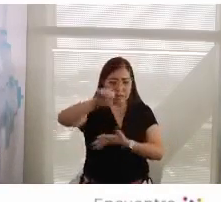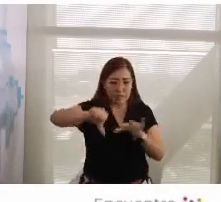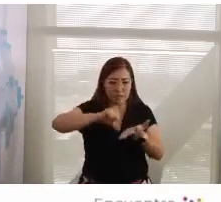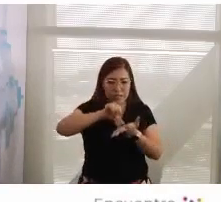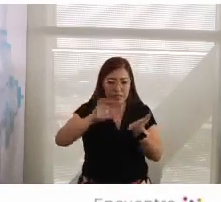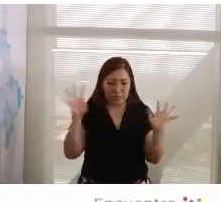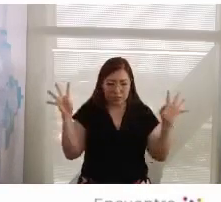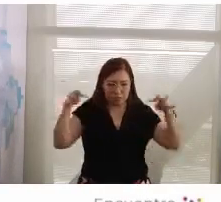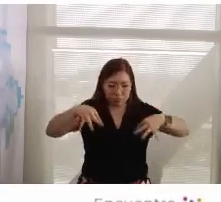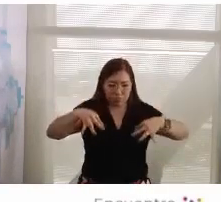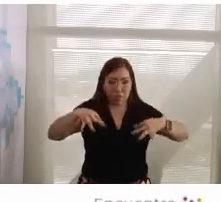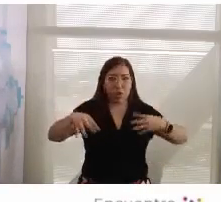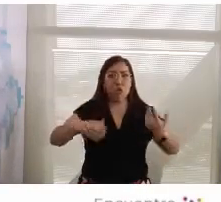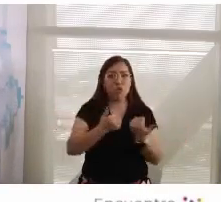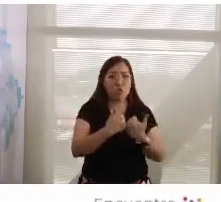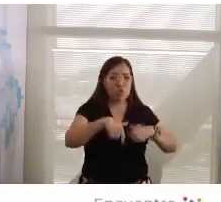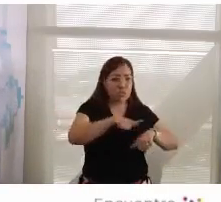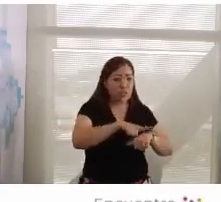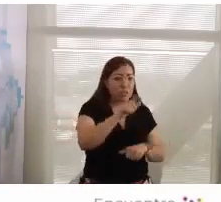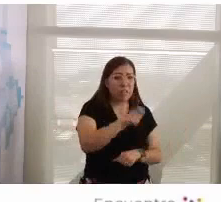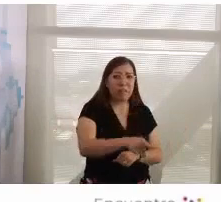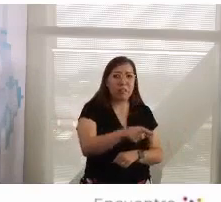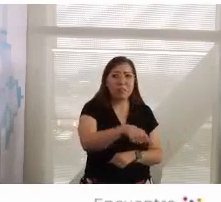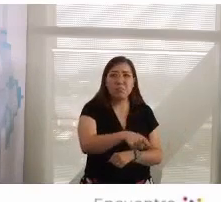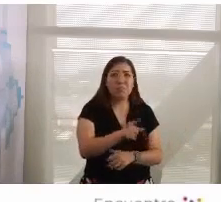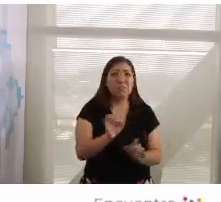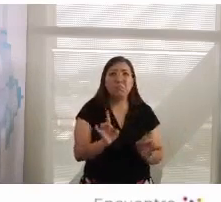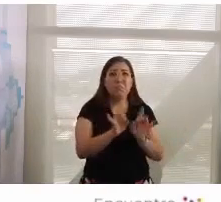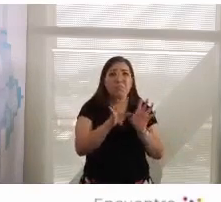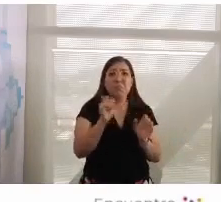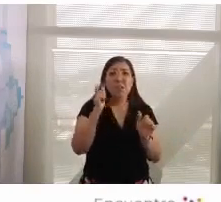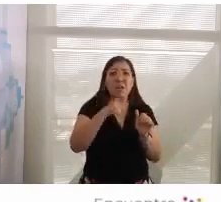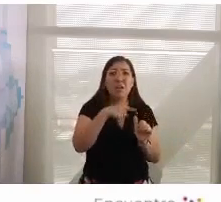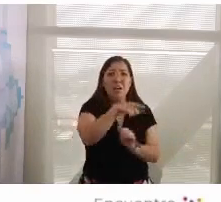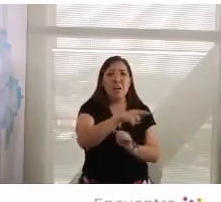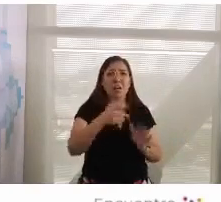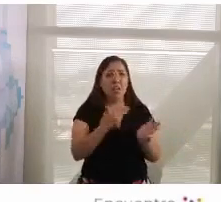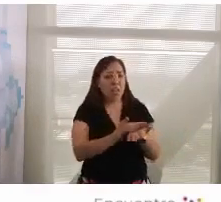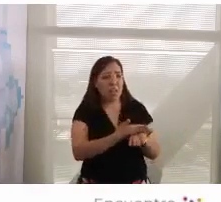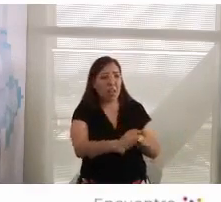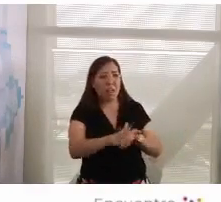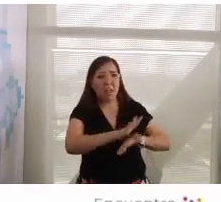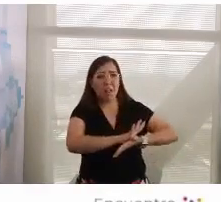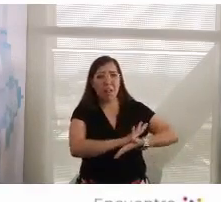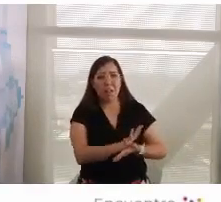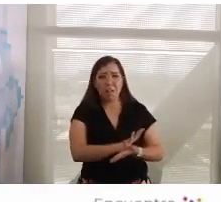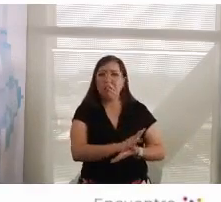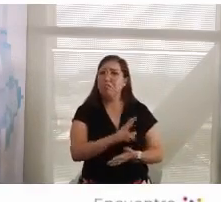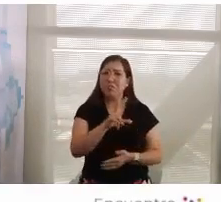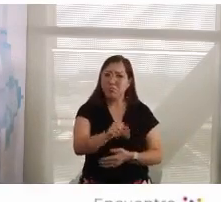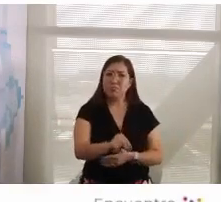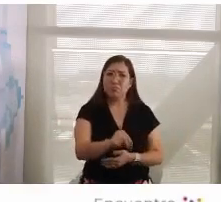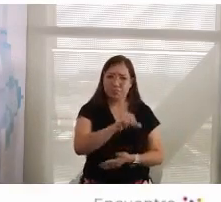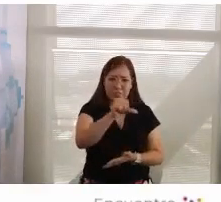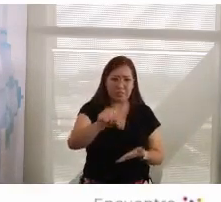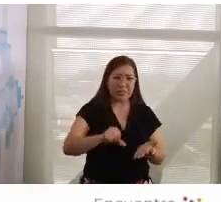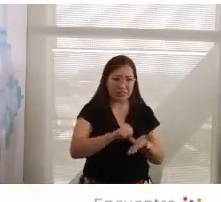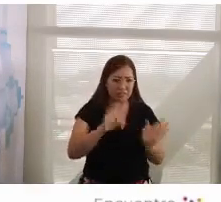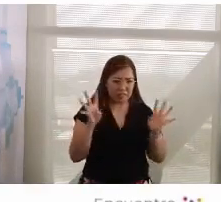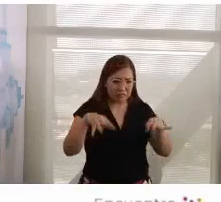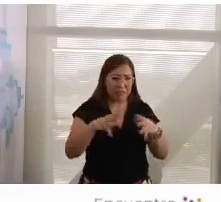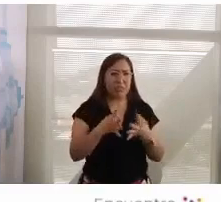La sociedad civil no es un otro, no es algo marginal y periférico. Tiene una centralidad estratégica